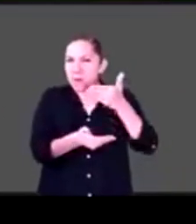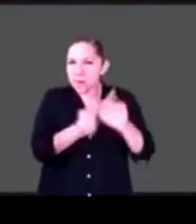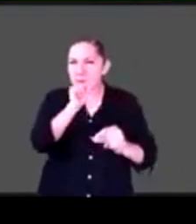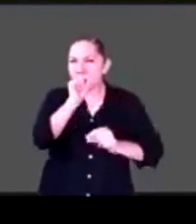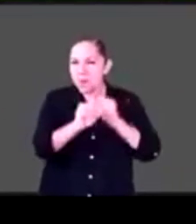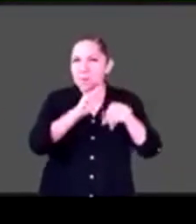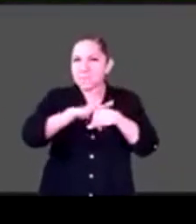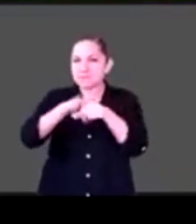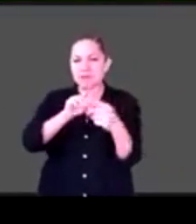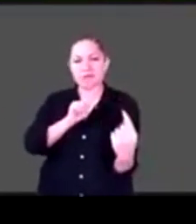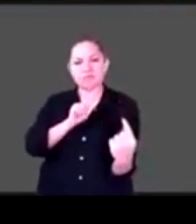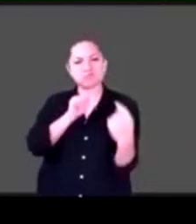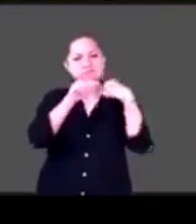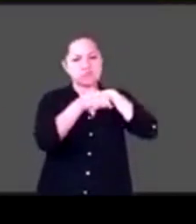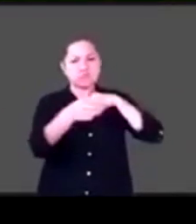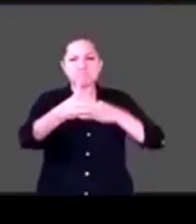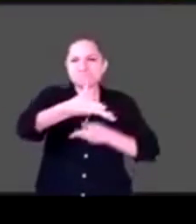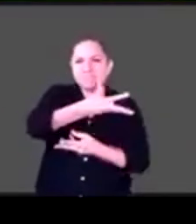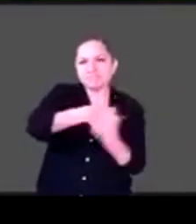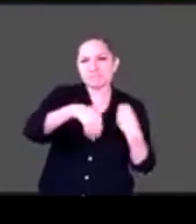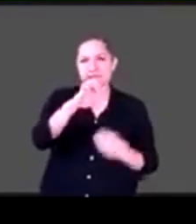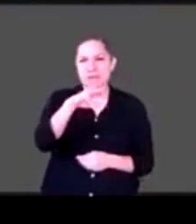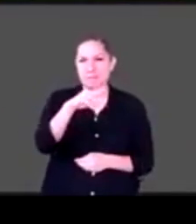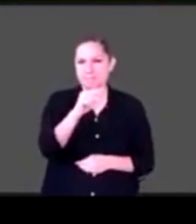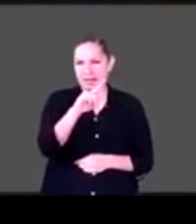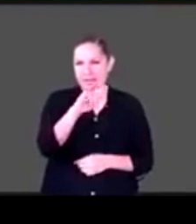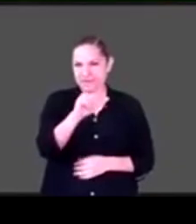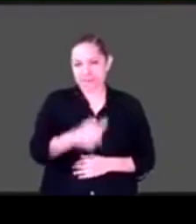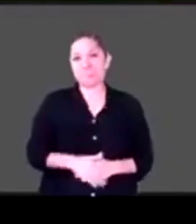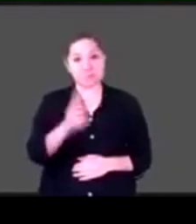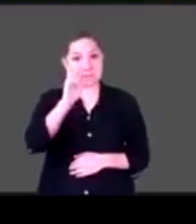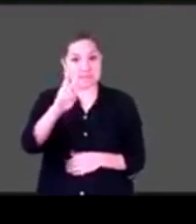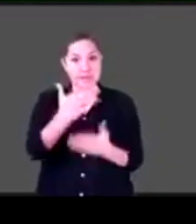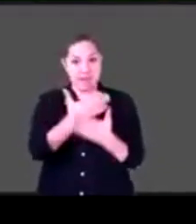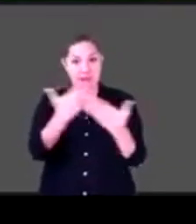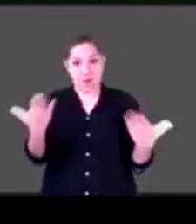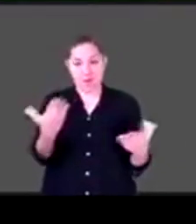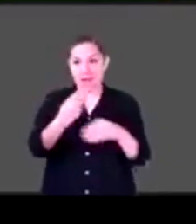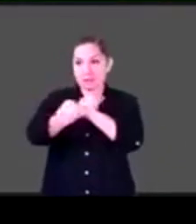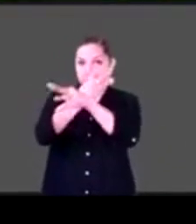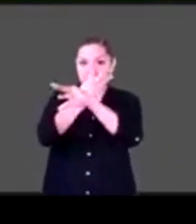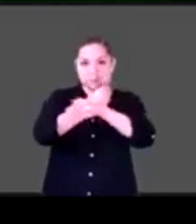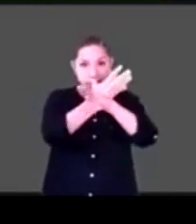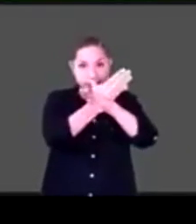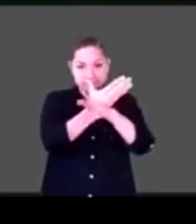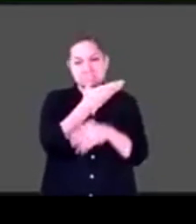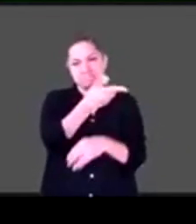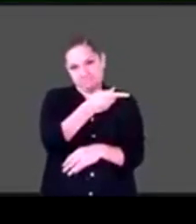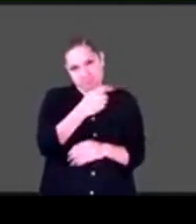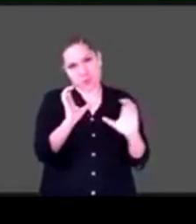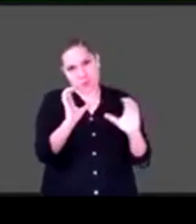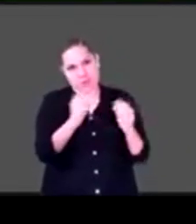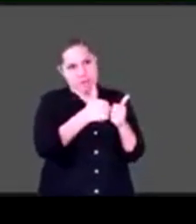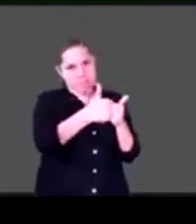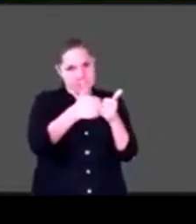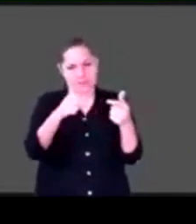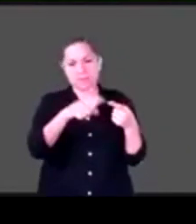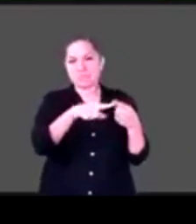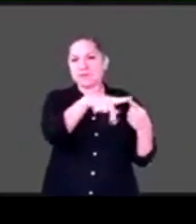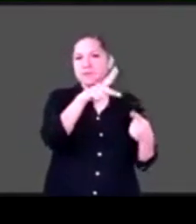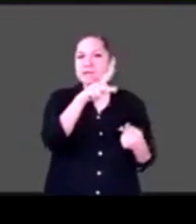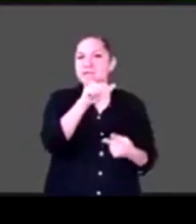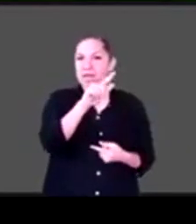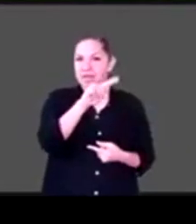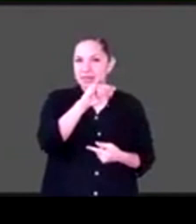en esta charla, además de cómo ven Susana a distancia, Cate de Artigues, que es periodista y columnista de política, fundadora de la